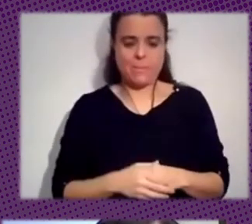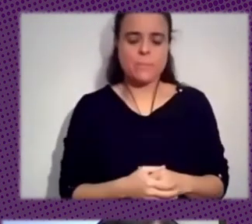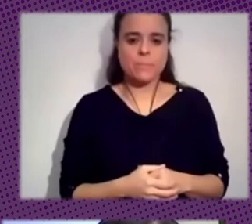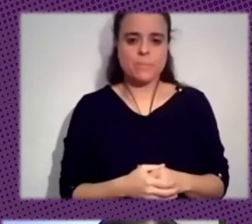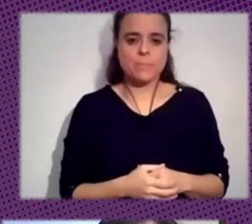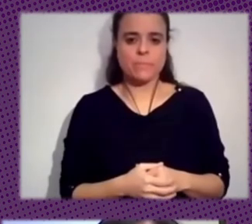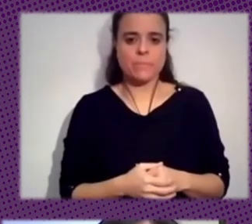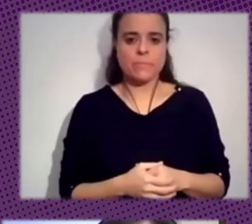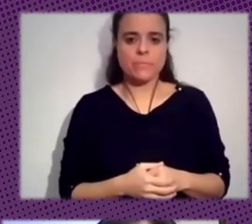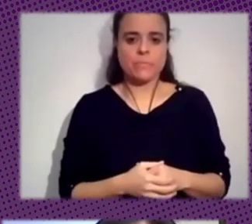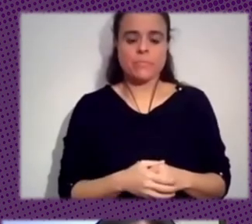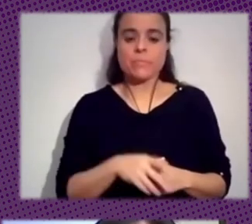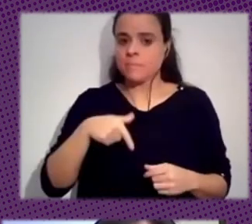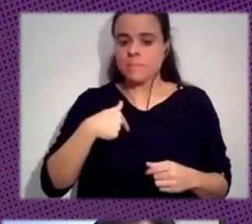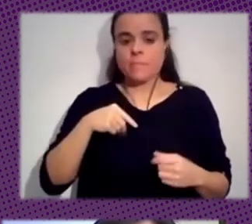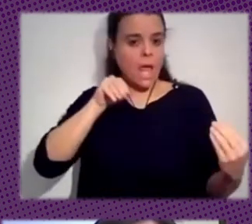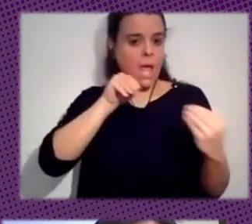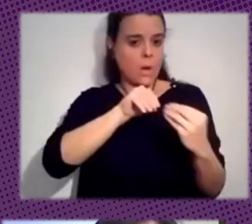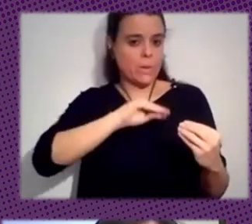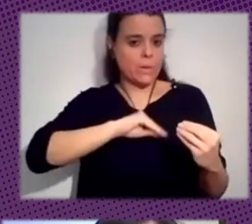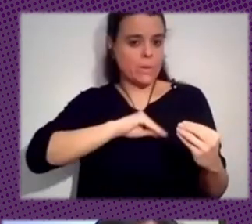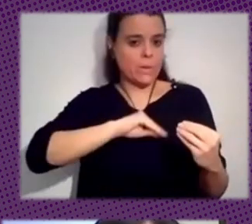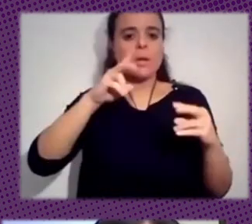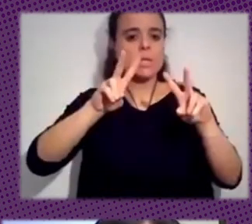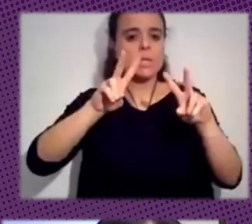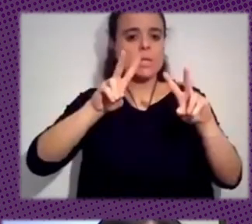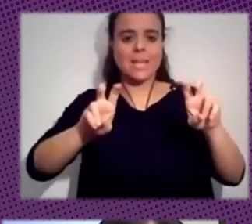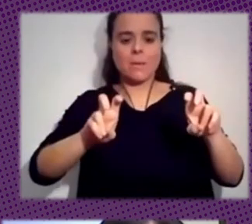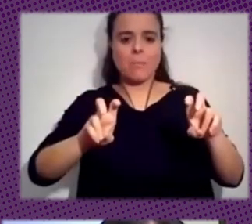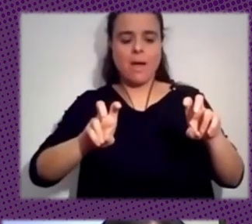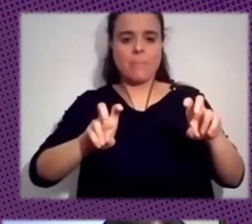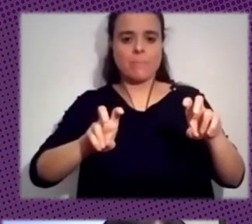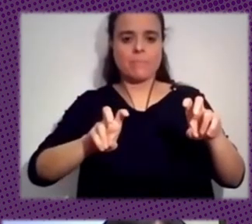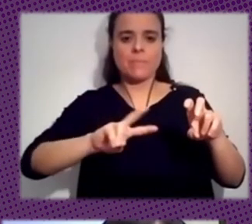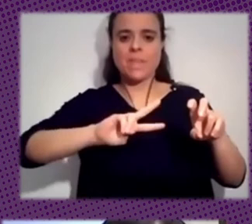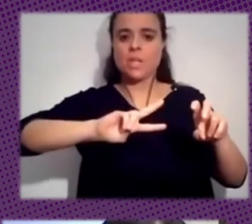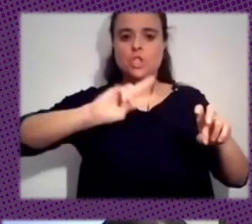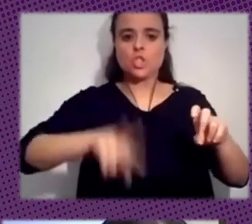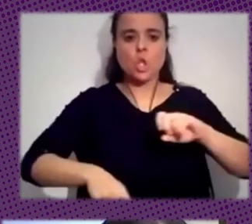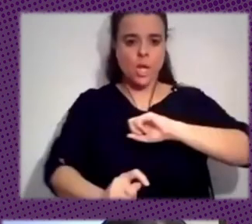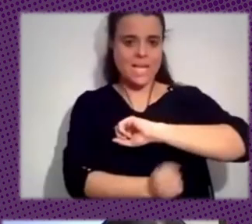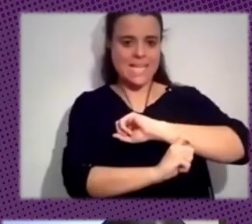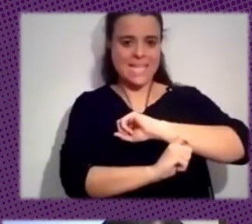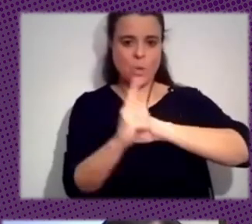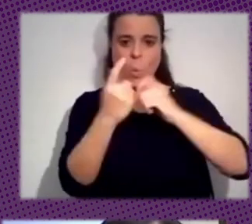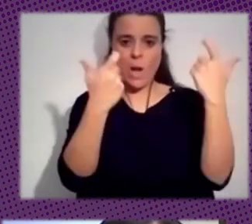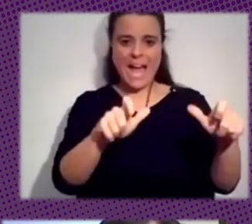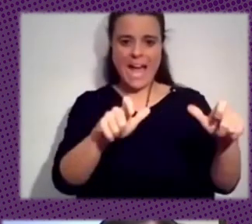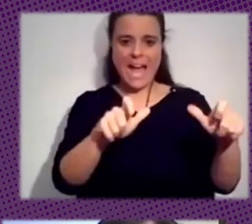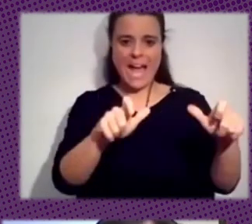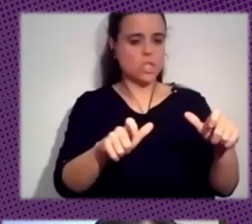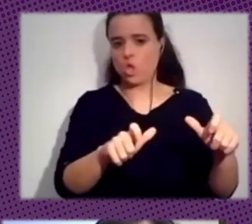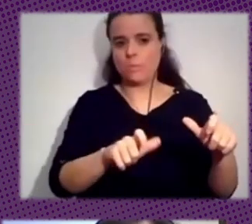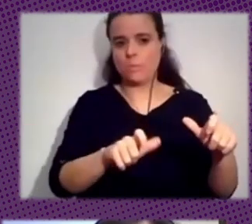muy de acuerdo ¿no? el tema primero de que son estrategias que no son de una sola capa sino que vienen acompañadas también por los medios